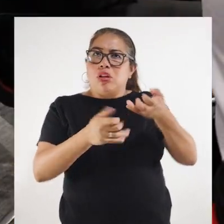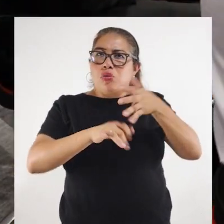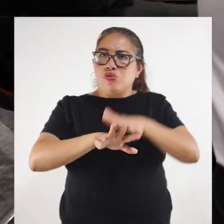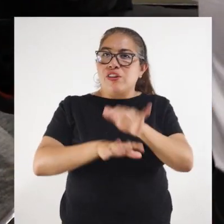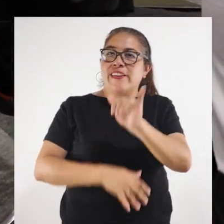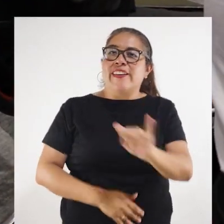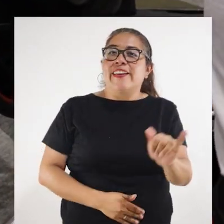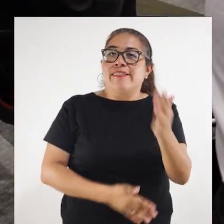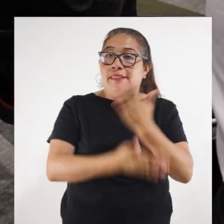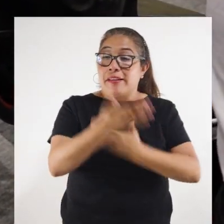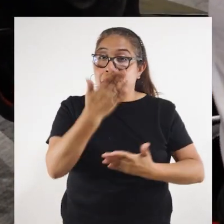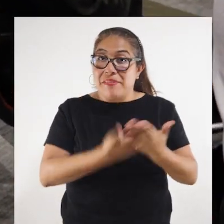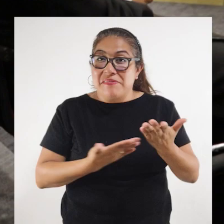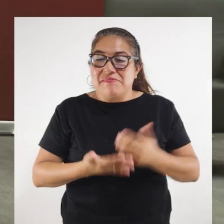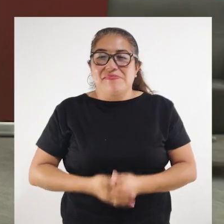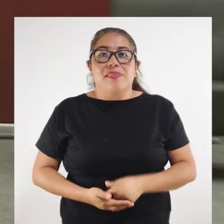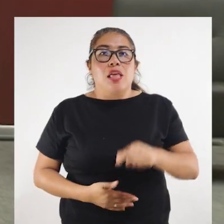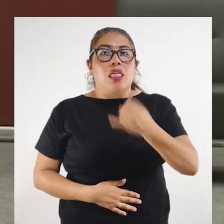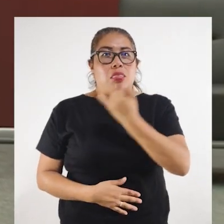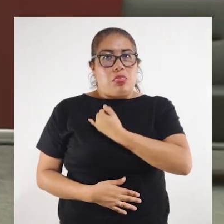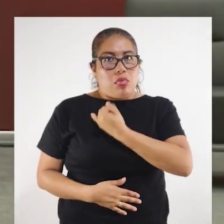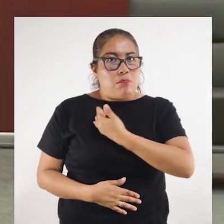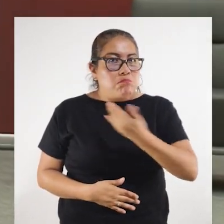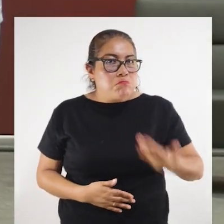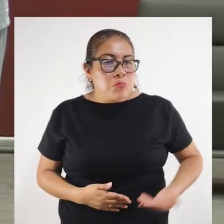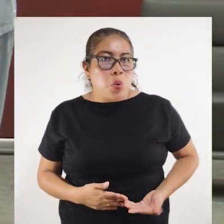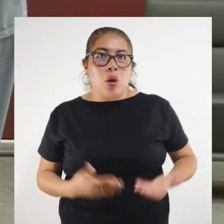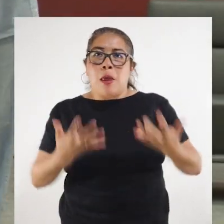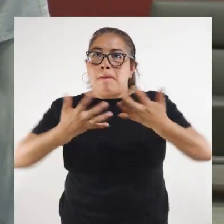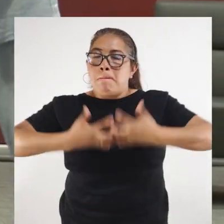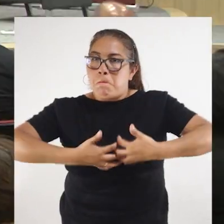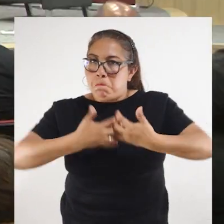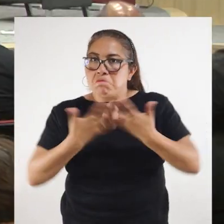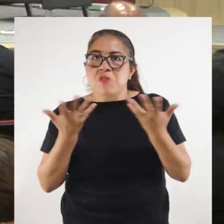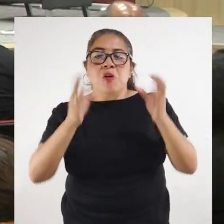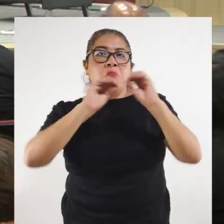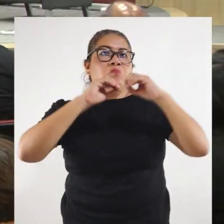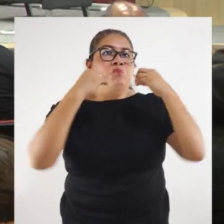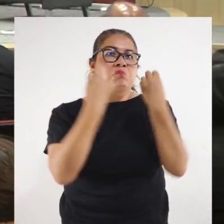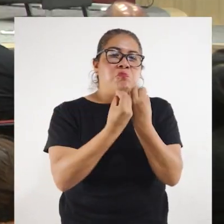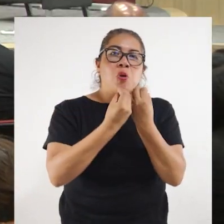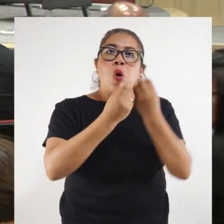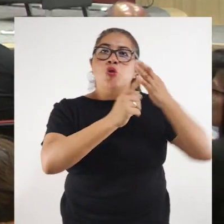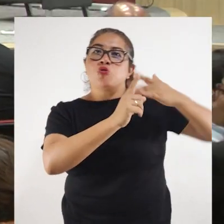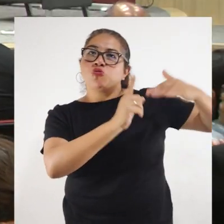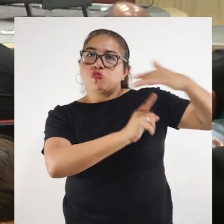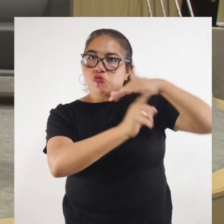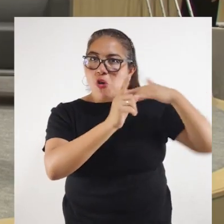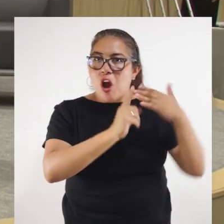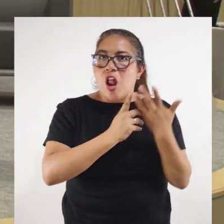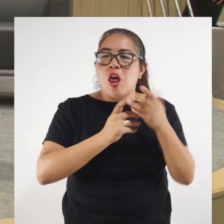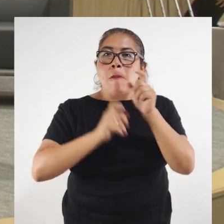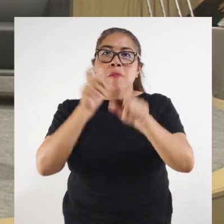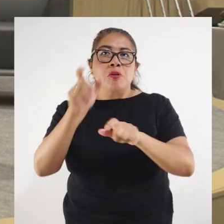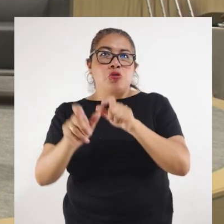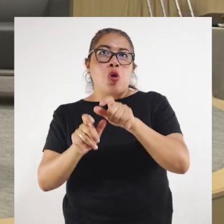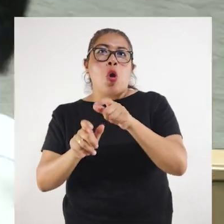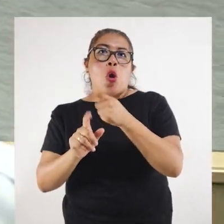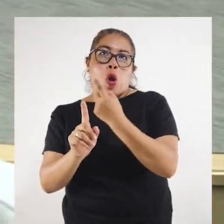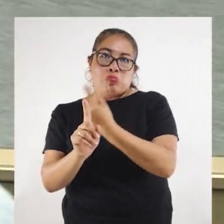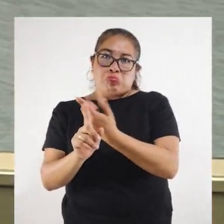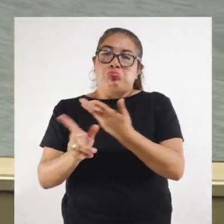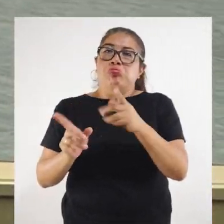inclusión y discapacidad a entidades públicas, empresas, organizaciones sociales y personas naturales